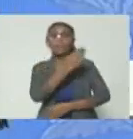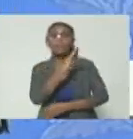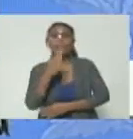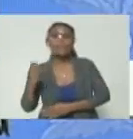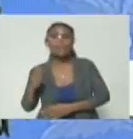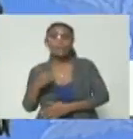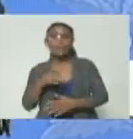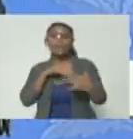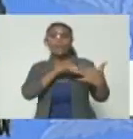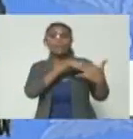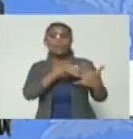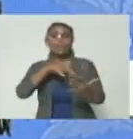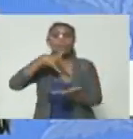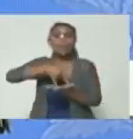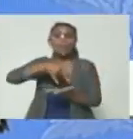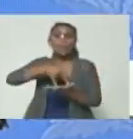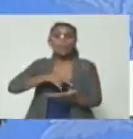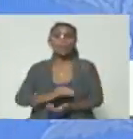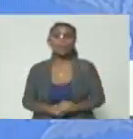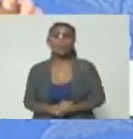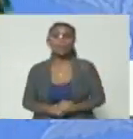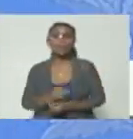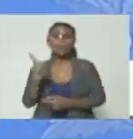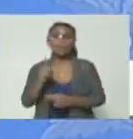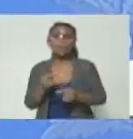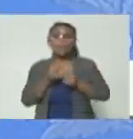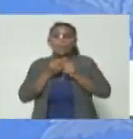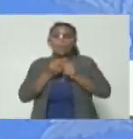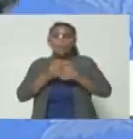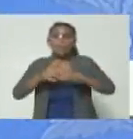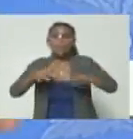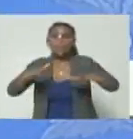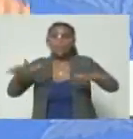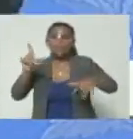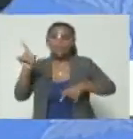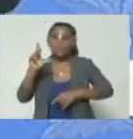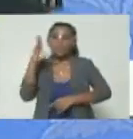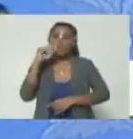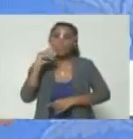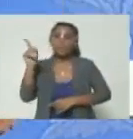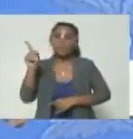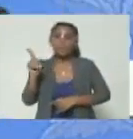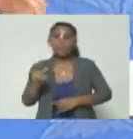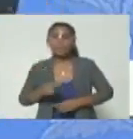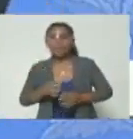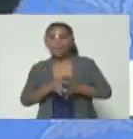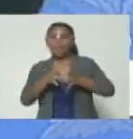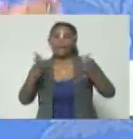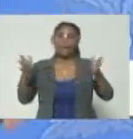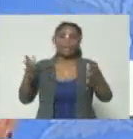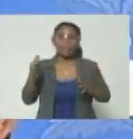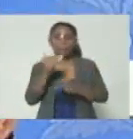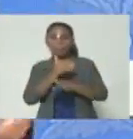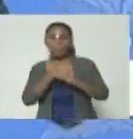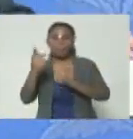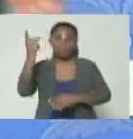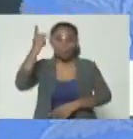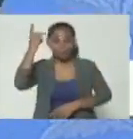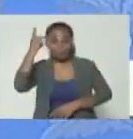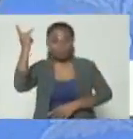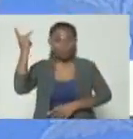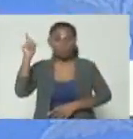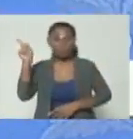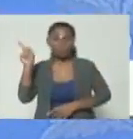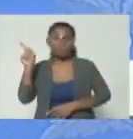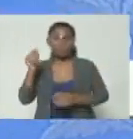Carabobo y que se iba a extender porque así hablan ellos de esa manera grandilocuente de esa manera medio psicótica que se iba a